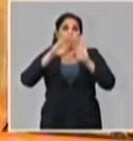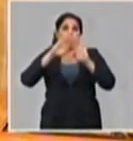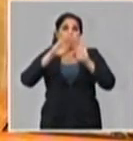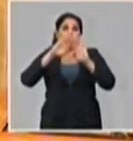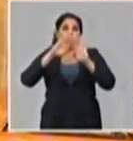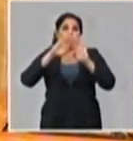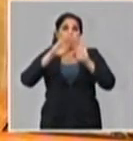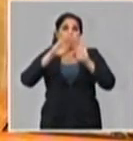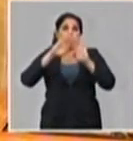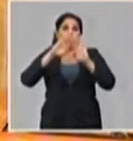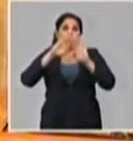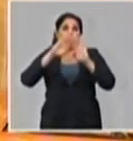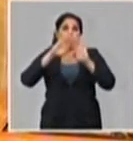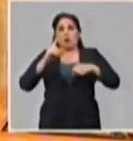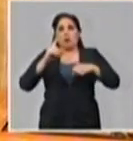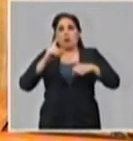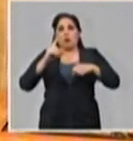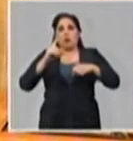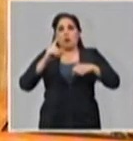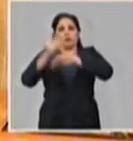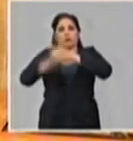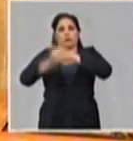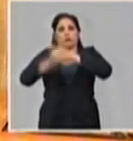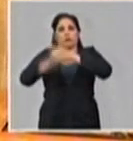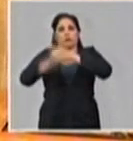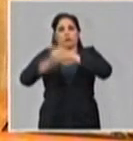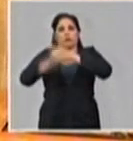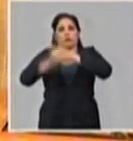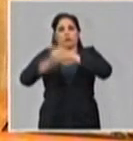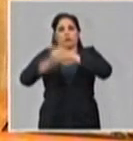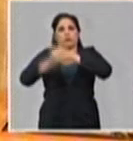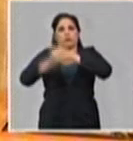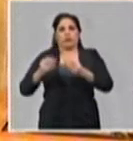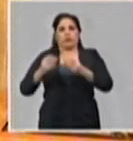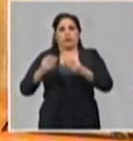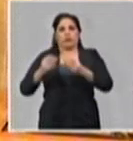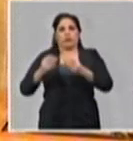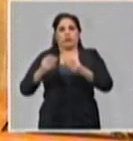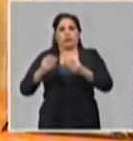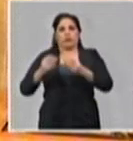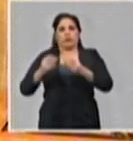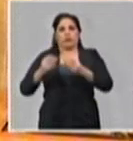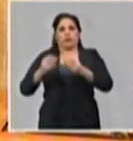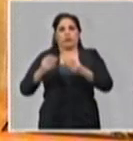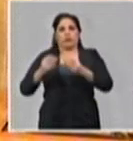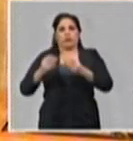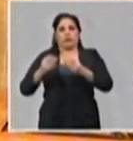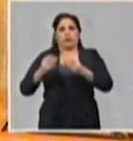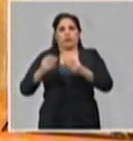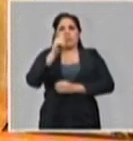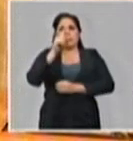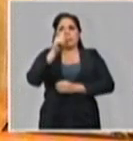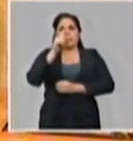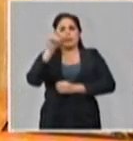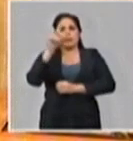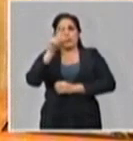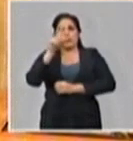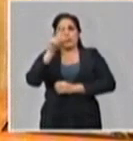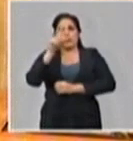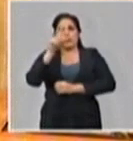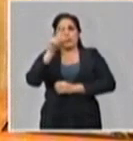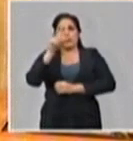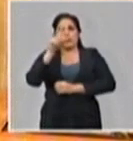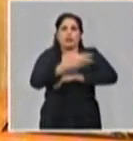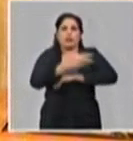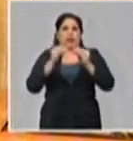también con una cifra, pero ya los medios andan con una cifra mayor. La última cifra oficial andaba por los 100 países contando China.